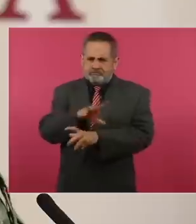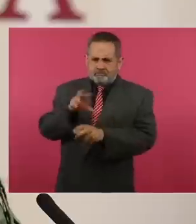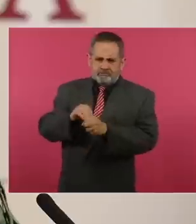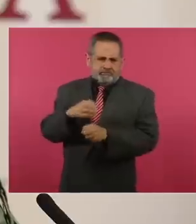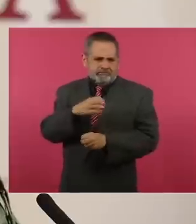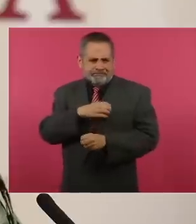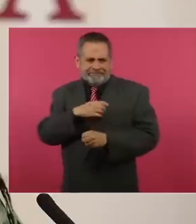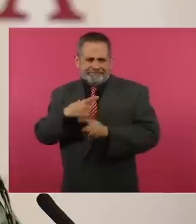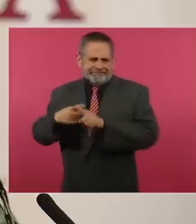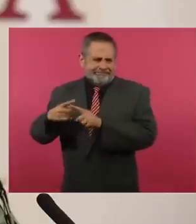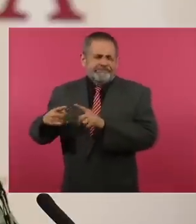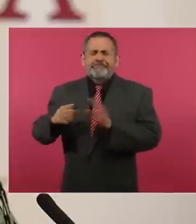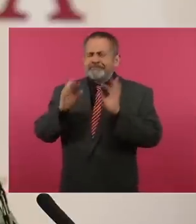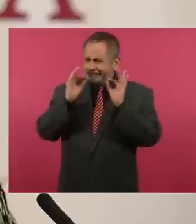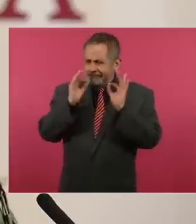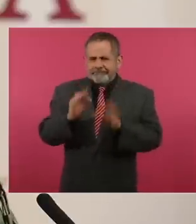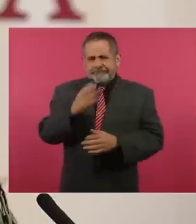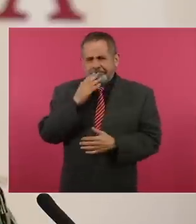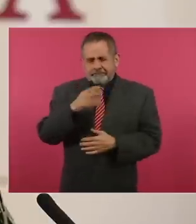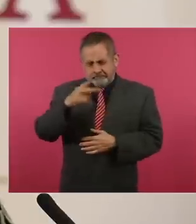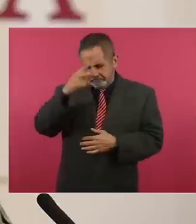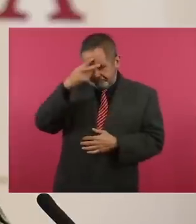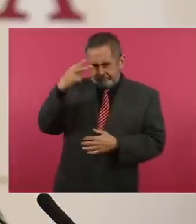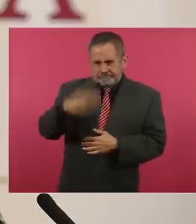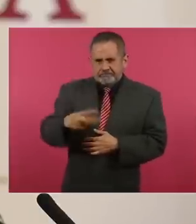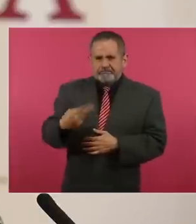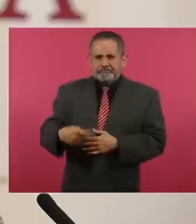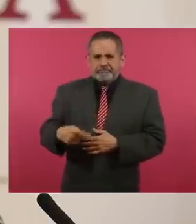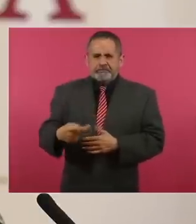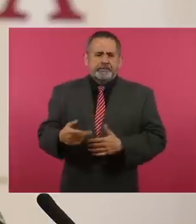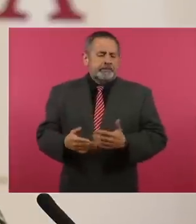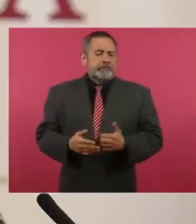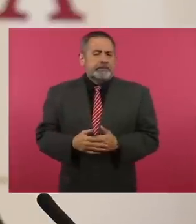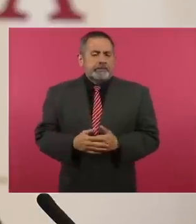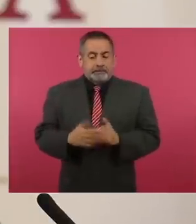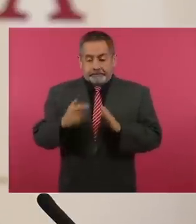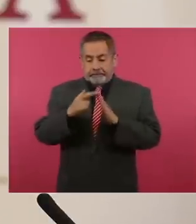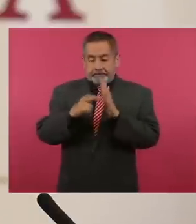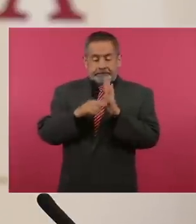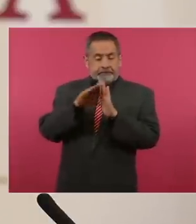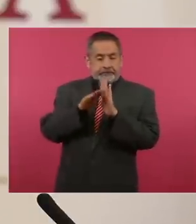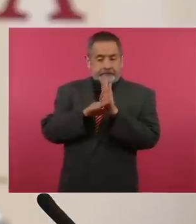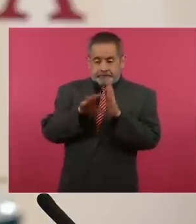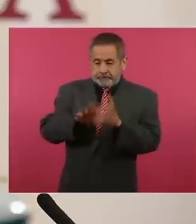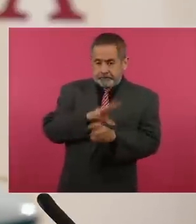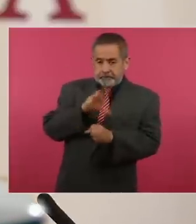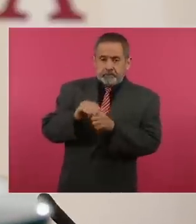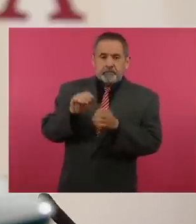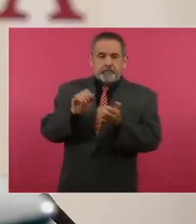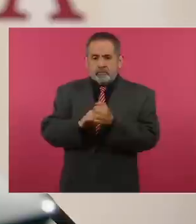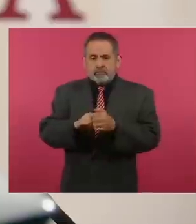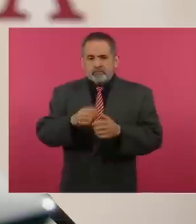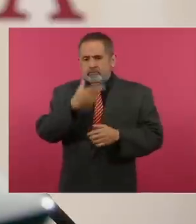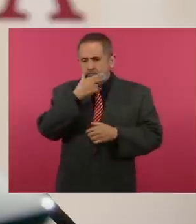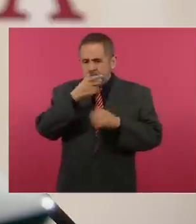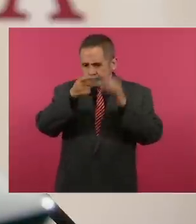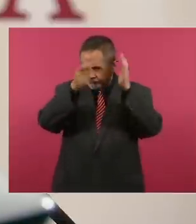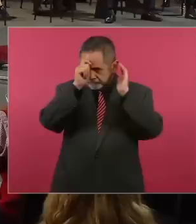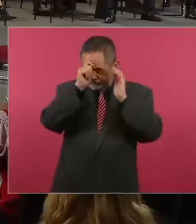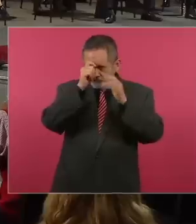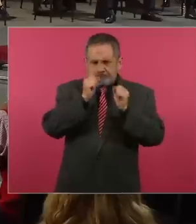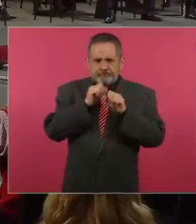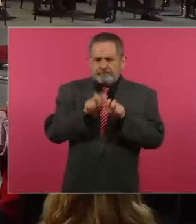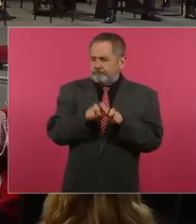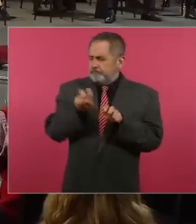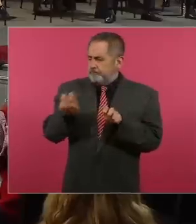mexicana, de acuerdo con la normatividad vigente en materia aeronáutica, integradas con piloto, copiloto